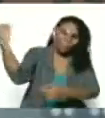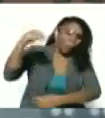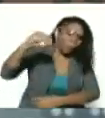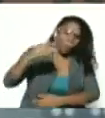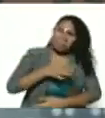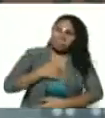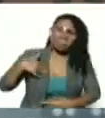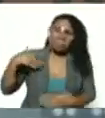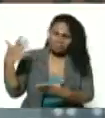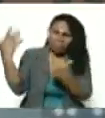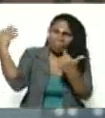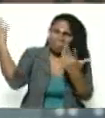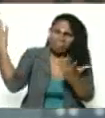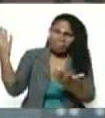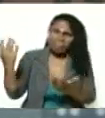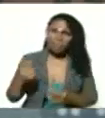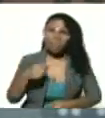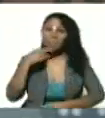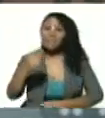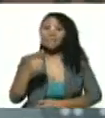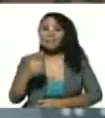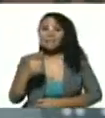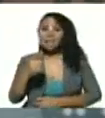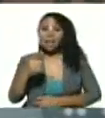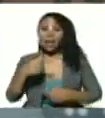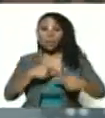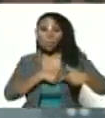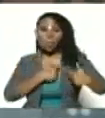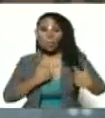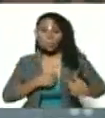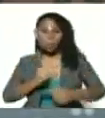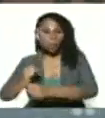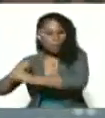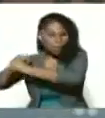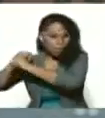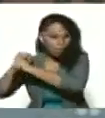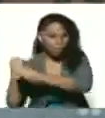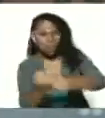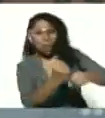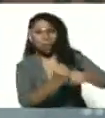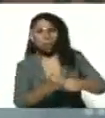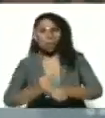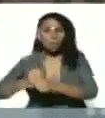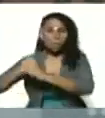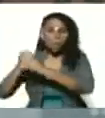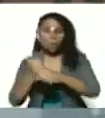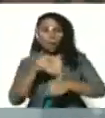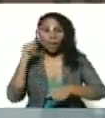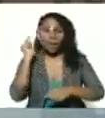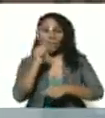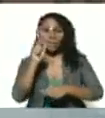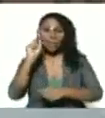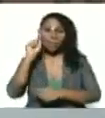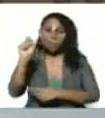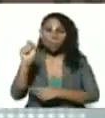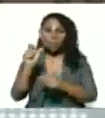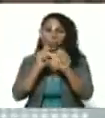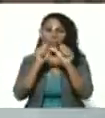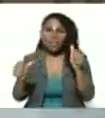Así le desprendieron el corazón. A batazos. Ese era el punto fijismo.